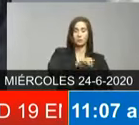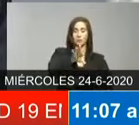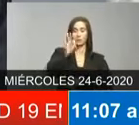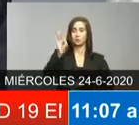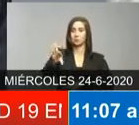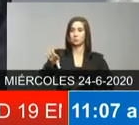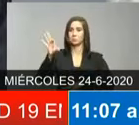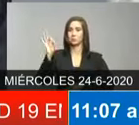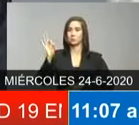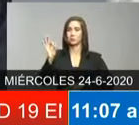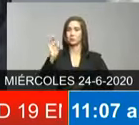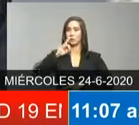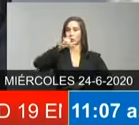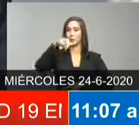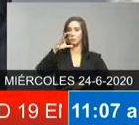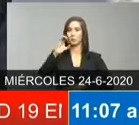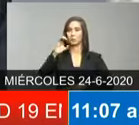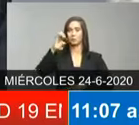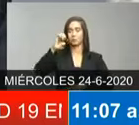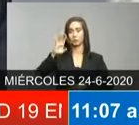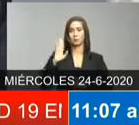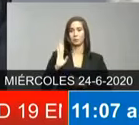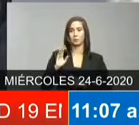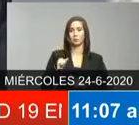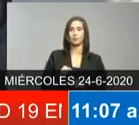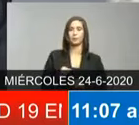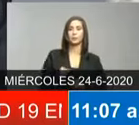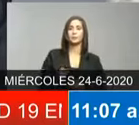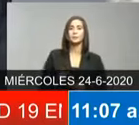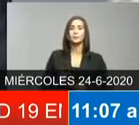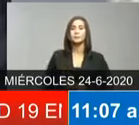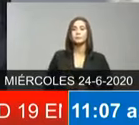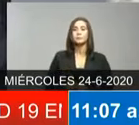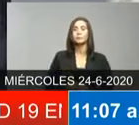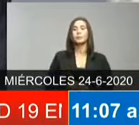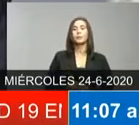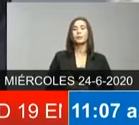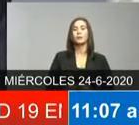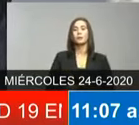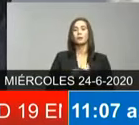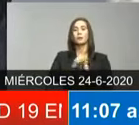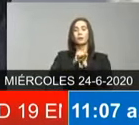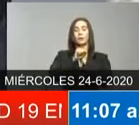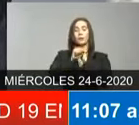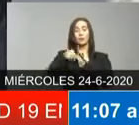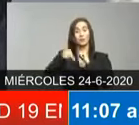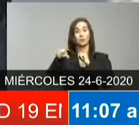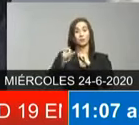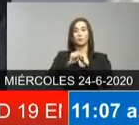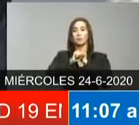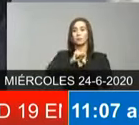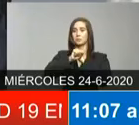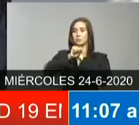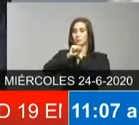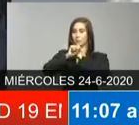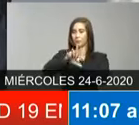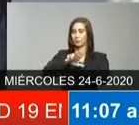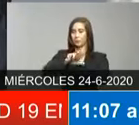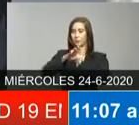Central Electoral aunque subiremos los boletines como corresponde a la plataforma